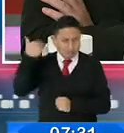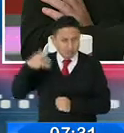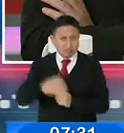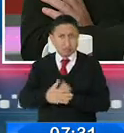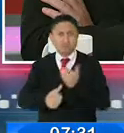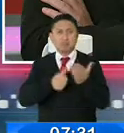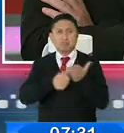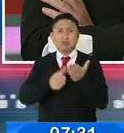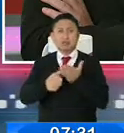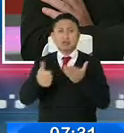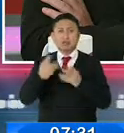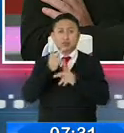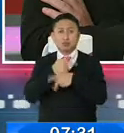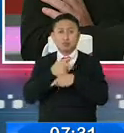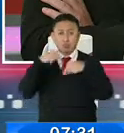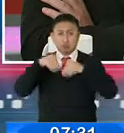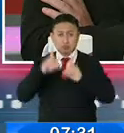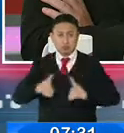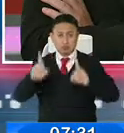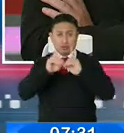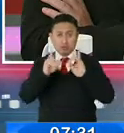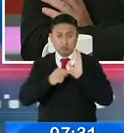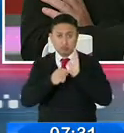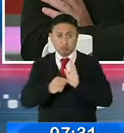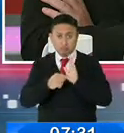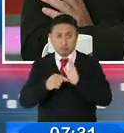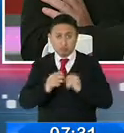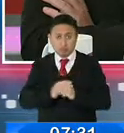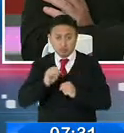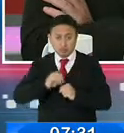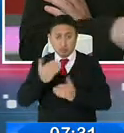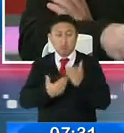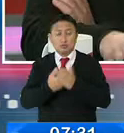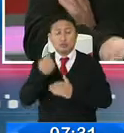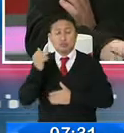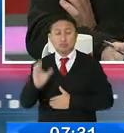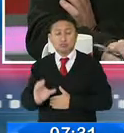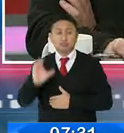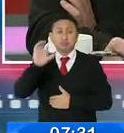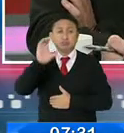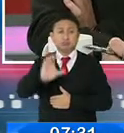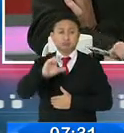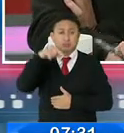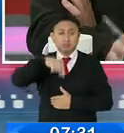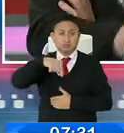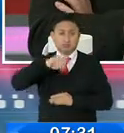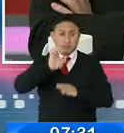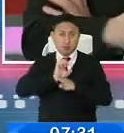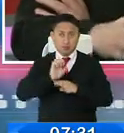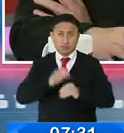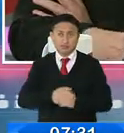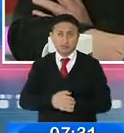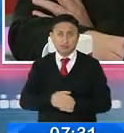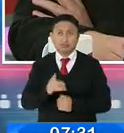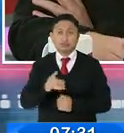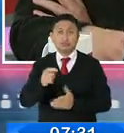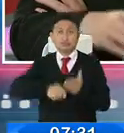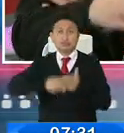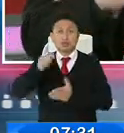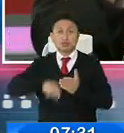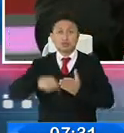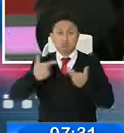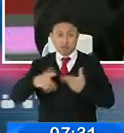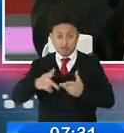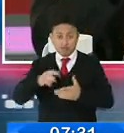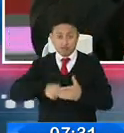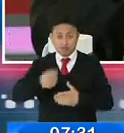Ministro de la Producción compartía cifras, justamente, de la nueva inversión que se ha ejecutado en el país, de los contratos de inversión